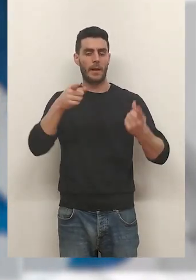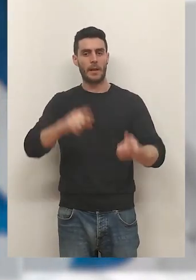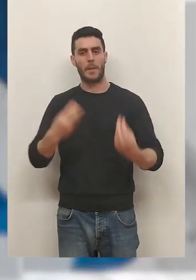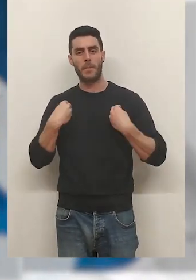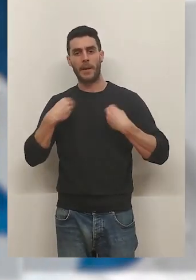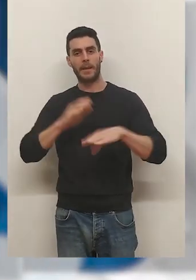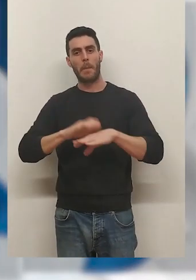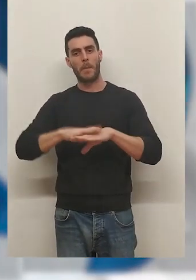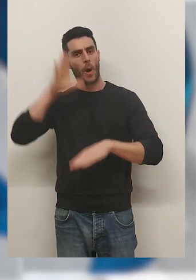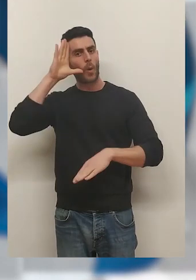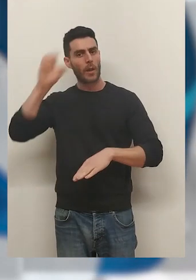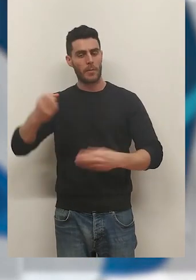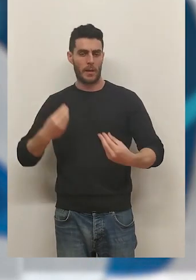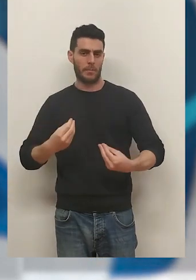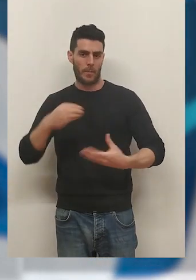viviendas para los agentes.